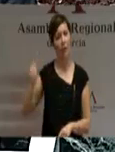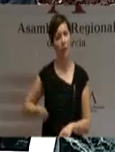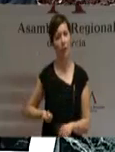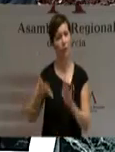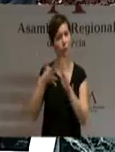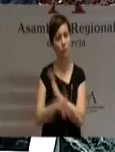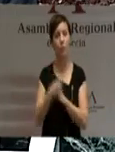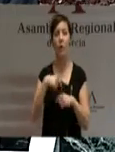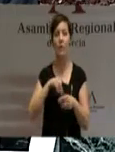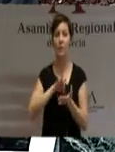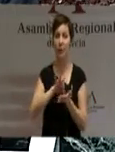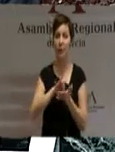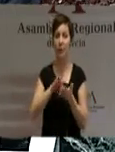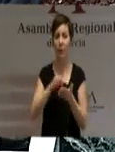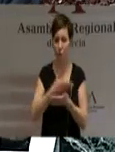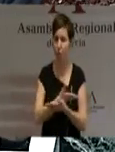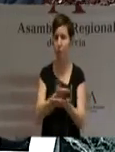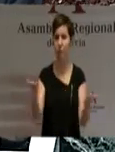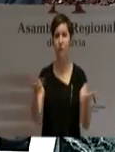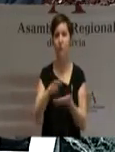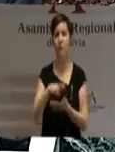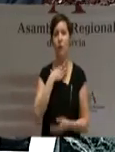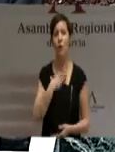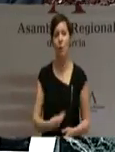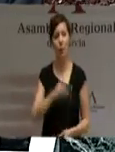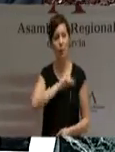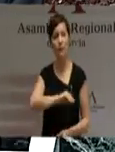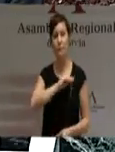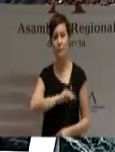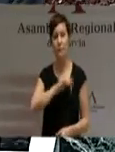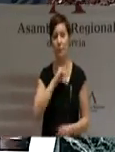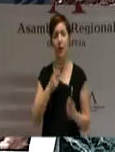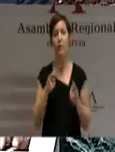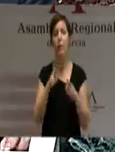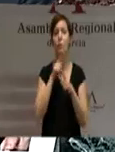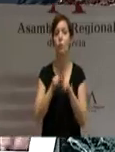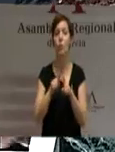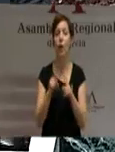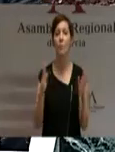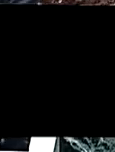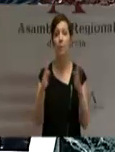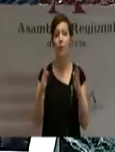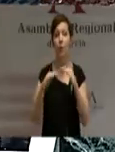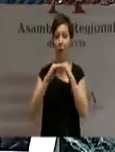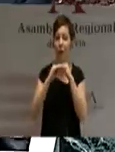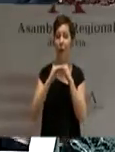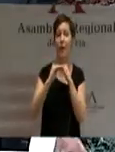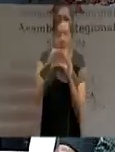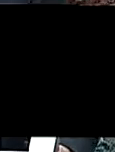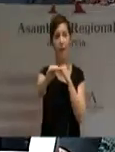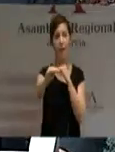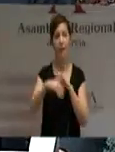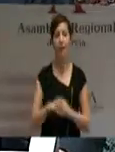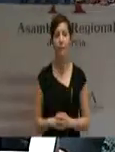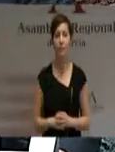prestados a la región por Ramón Luis Barcárcel, dotándola de un largo periodo de estabilidad institucional, la